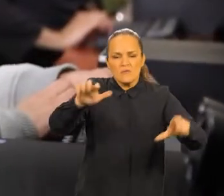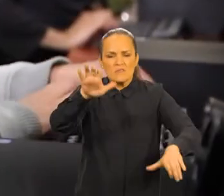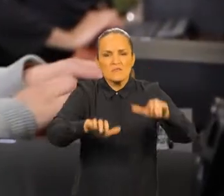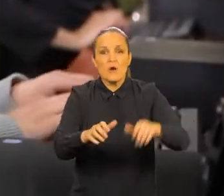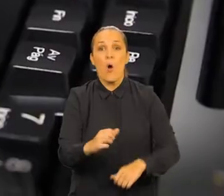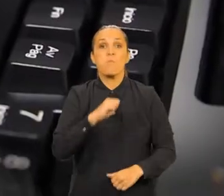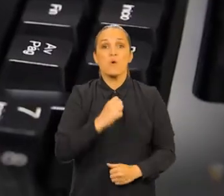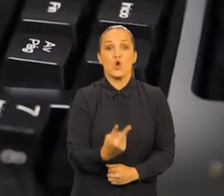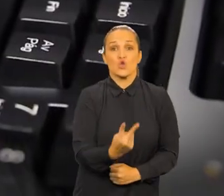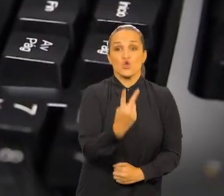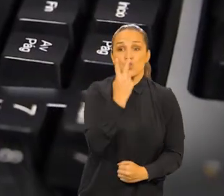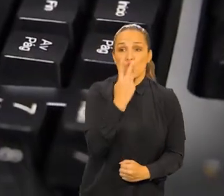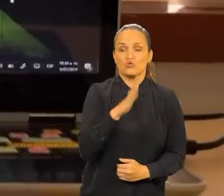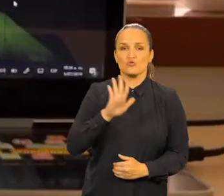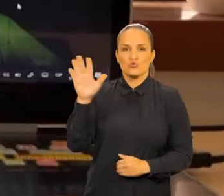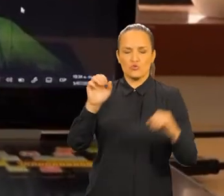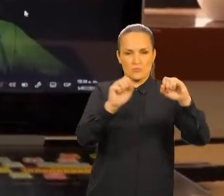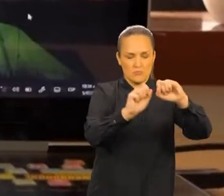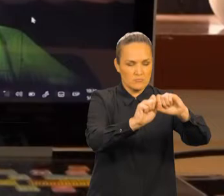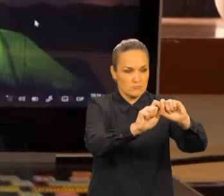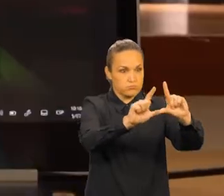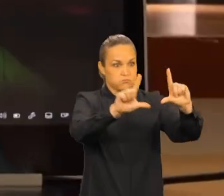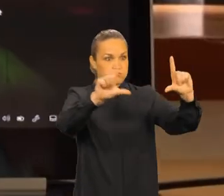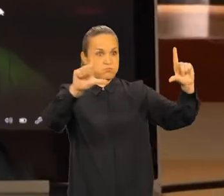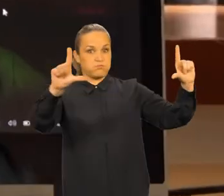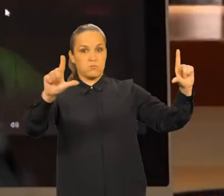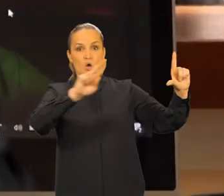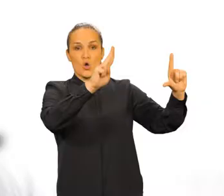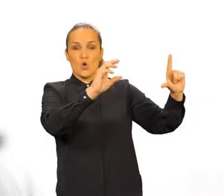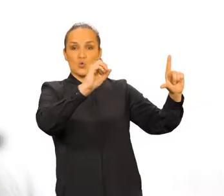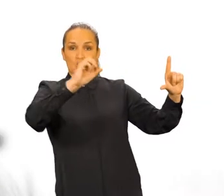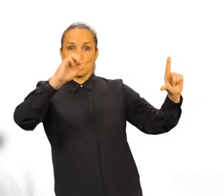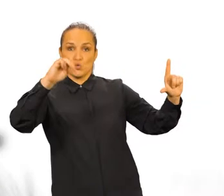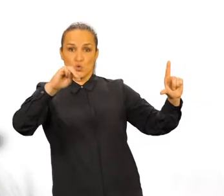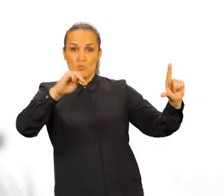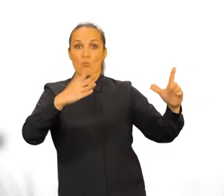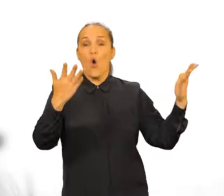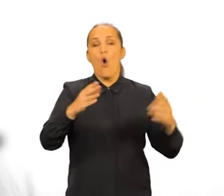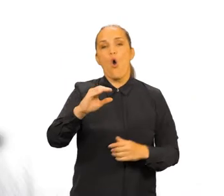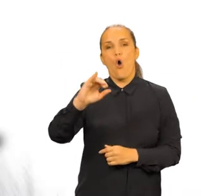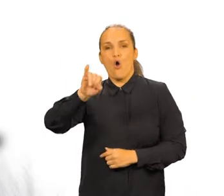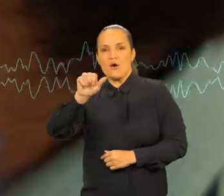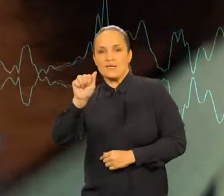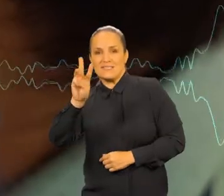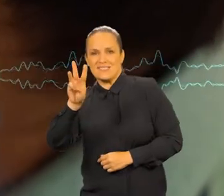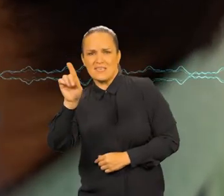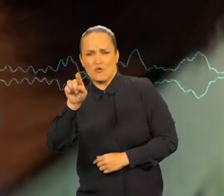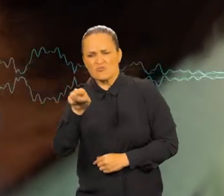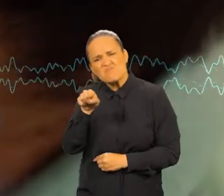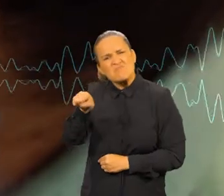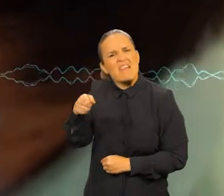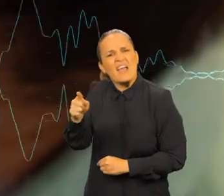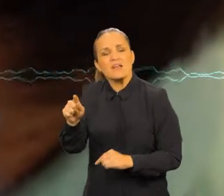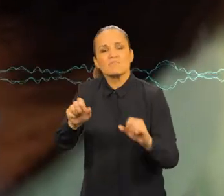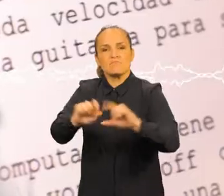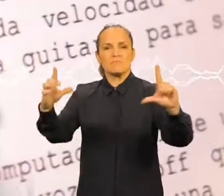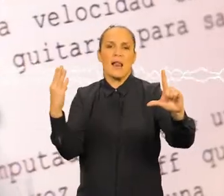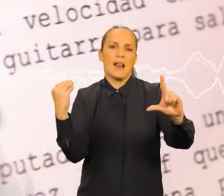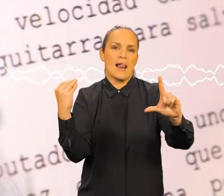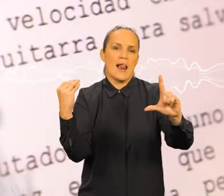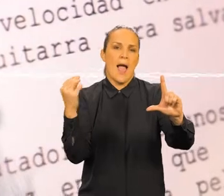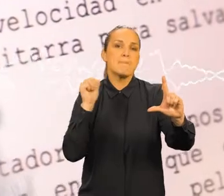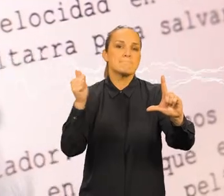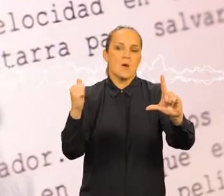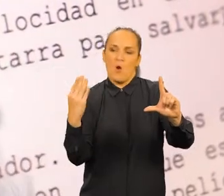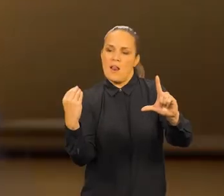través de dos softwares. ZoomText y Joe's. Conozca las 300 grandes historias que... Joe's es un software lector